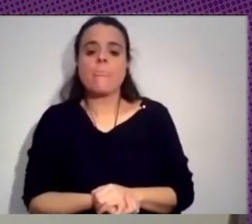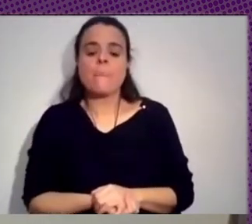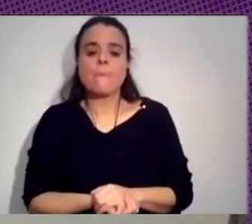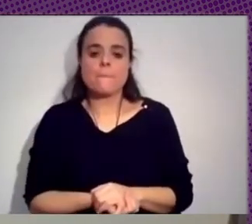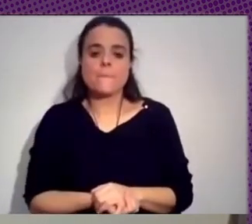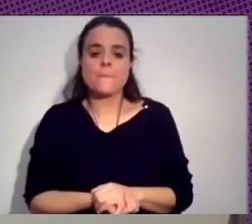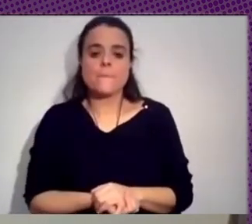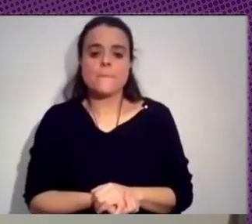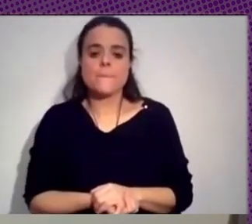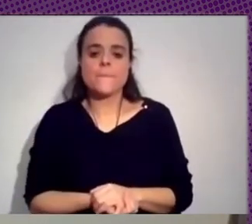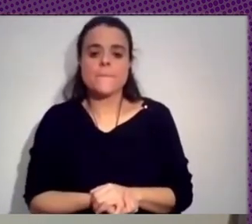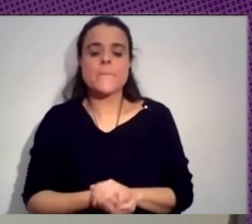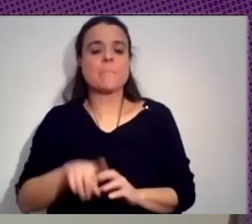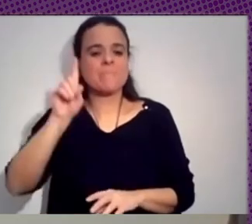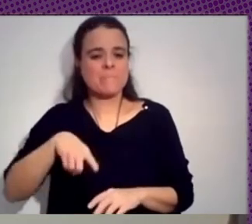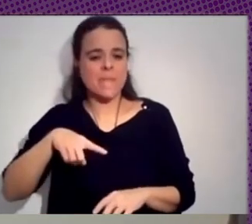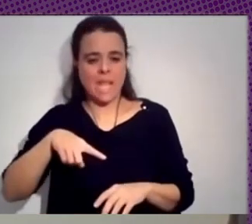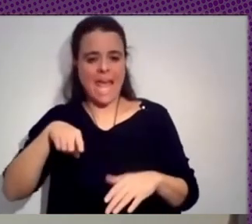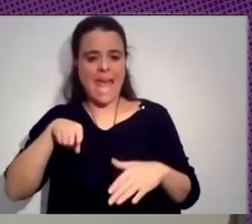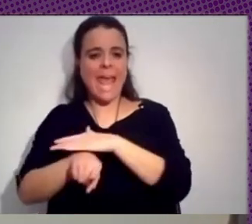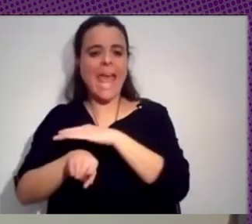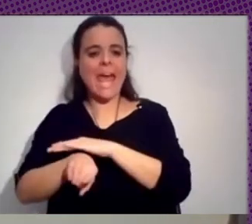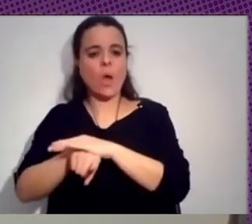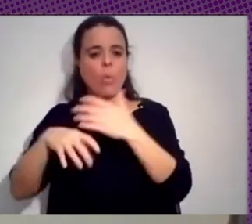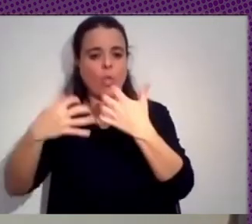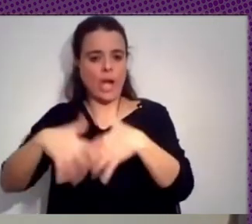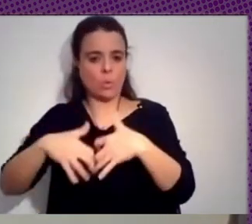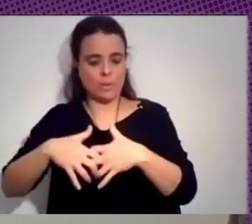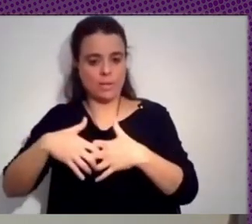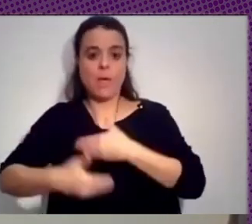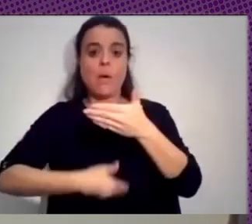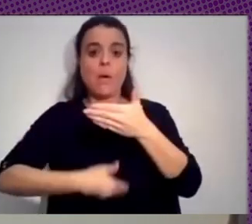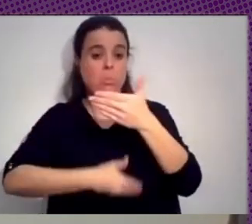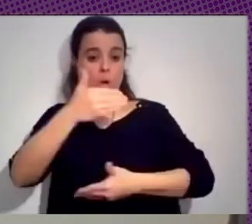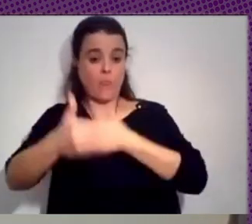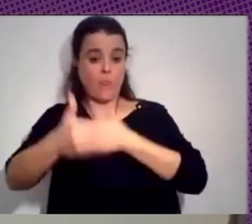orquestación y la ejecución automática de procesos que quizás de manera manual